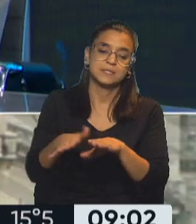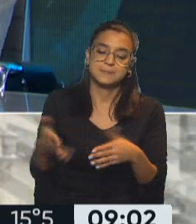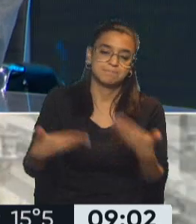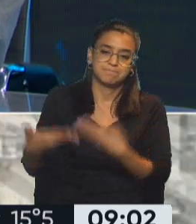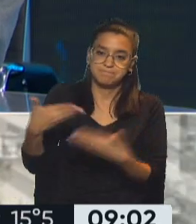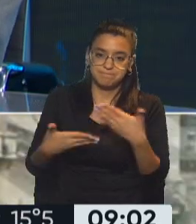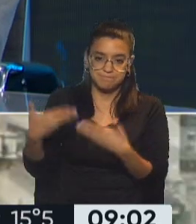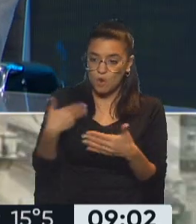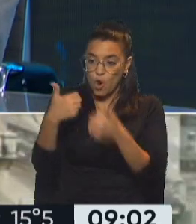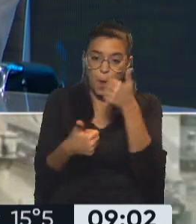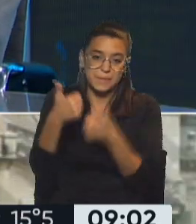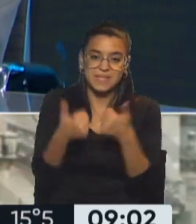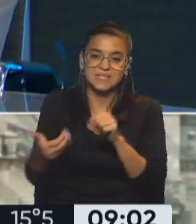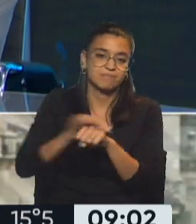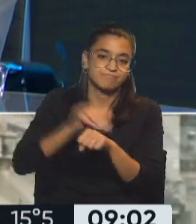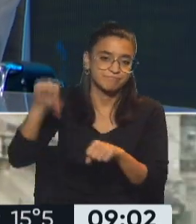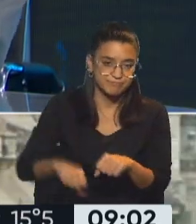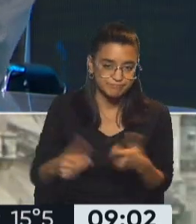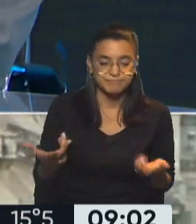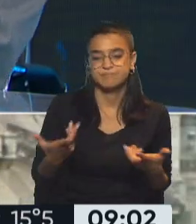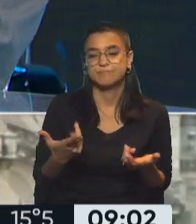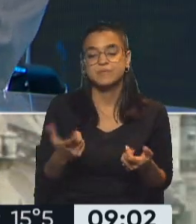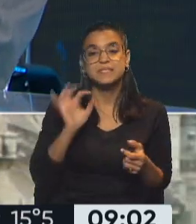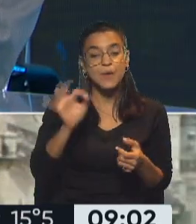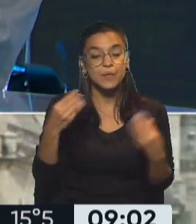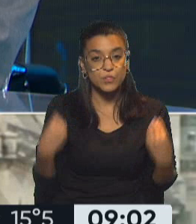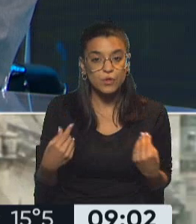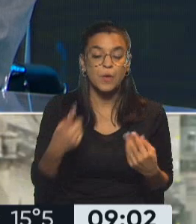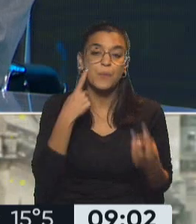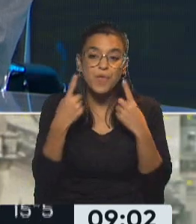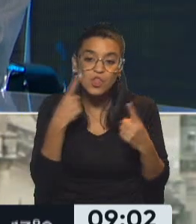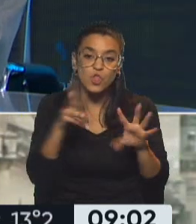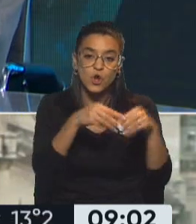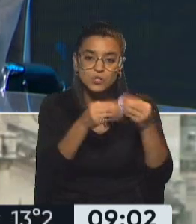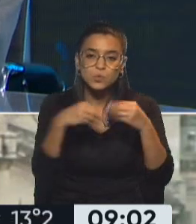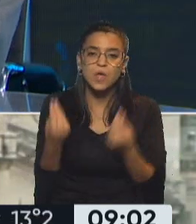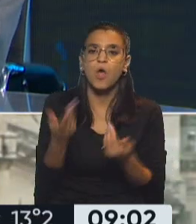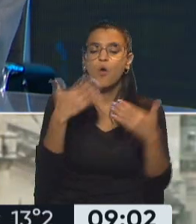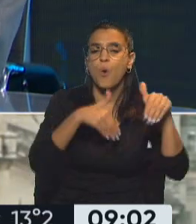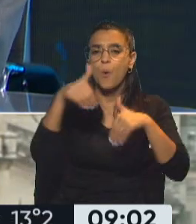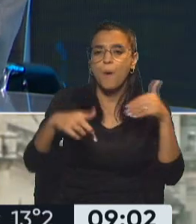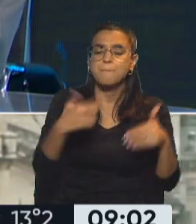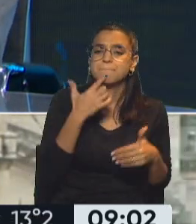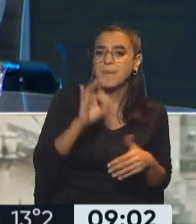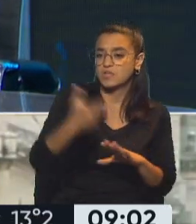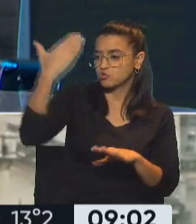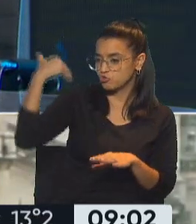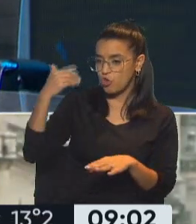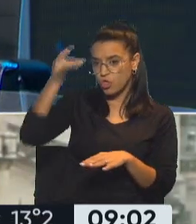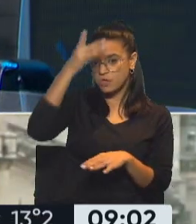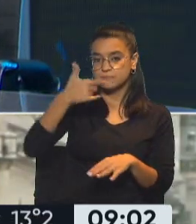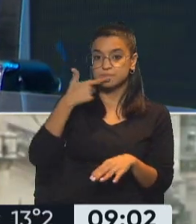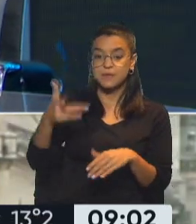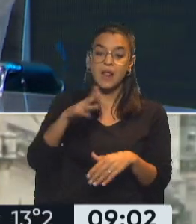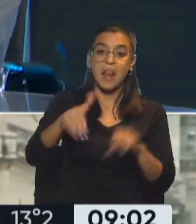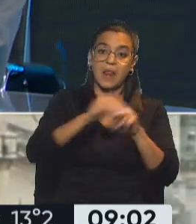en su competencia con Larreta, teniendo en cuenta que viendo los resultados de las primarias del 12 de septiembre, Larreta dio varios pasos